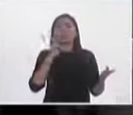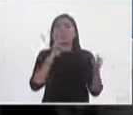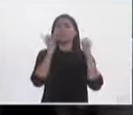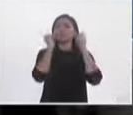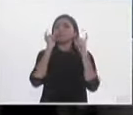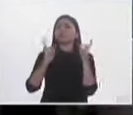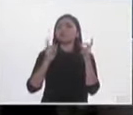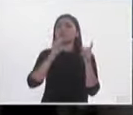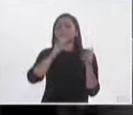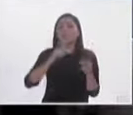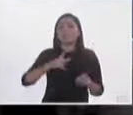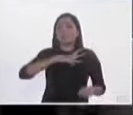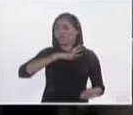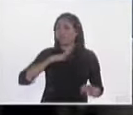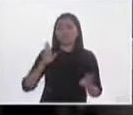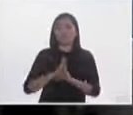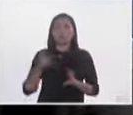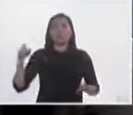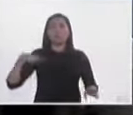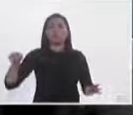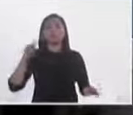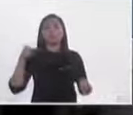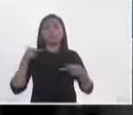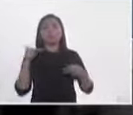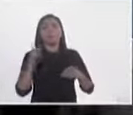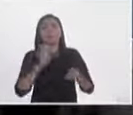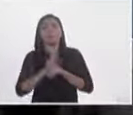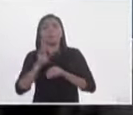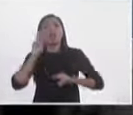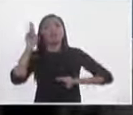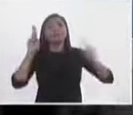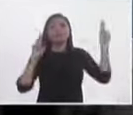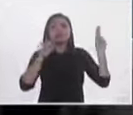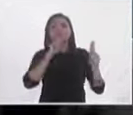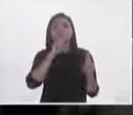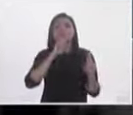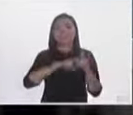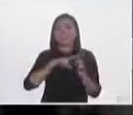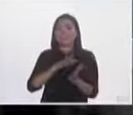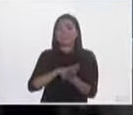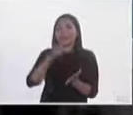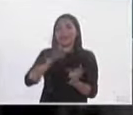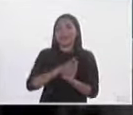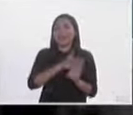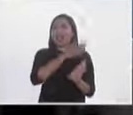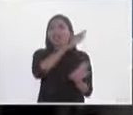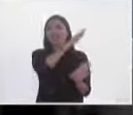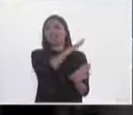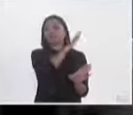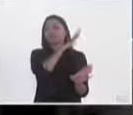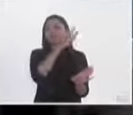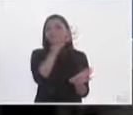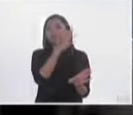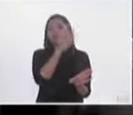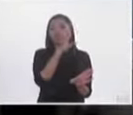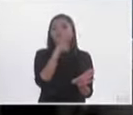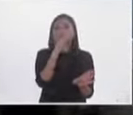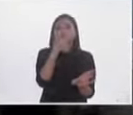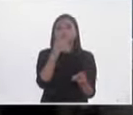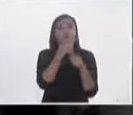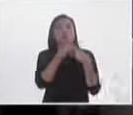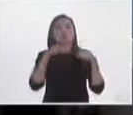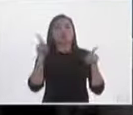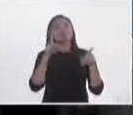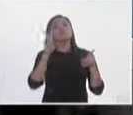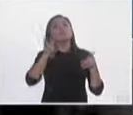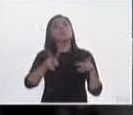tuvimos niveles de participación política mayores a los de elecciones intermedias anteriores, desde el 97 por lo menos. Si